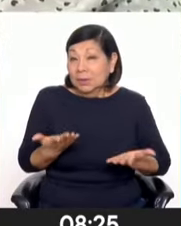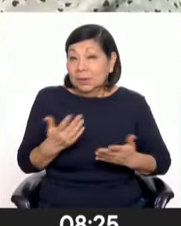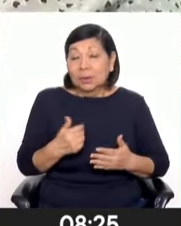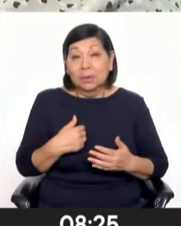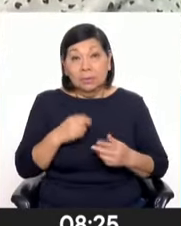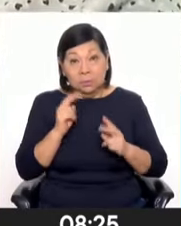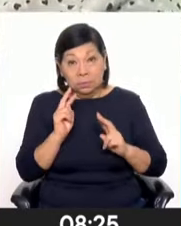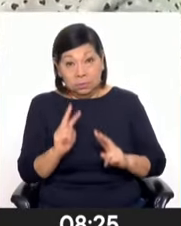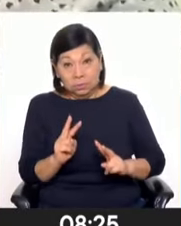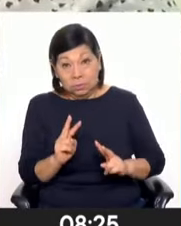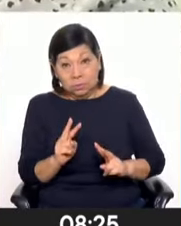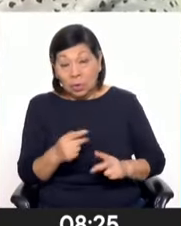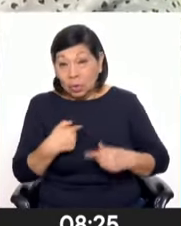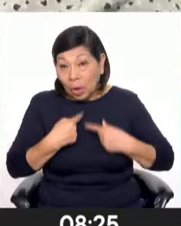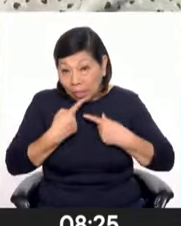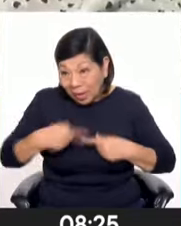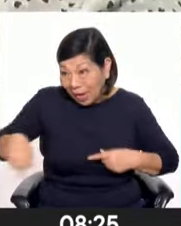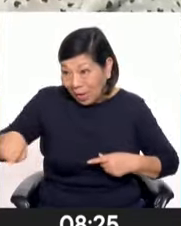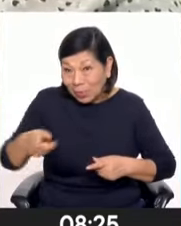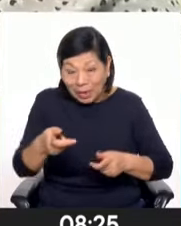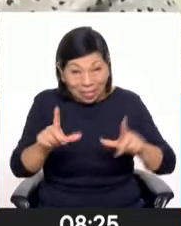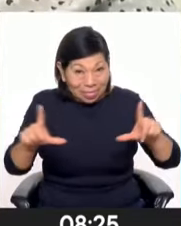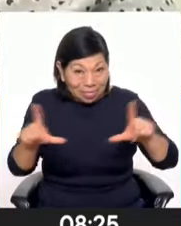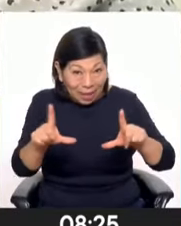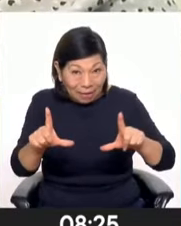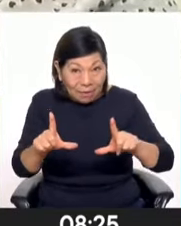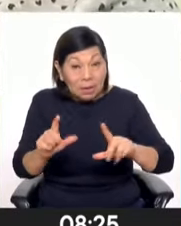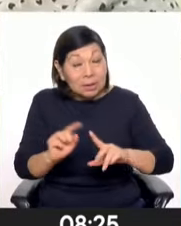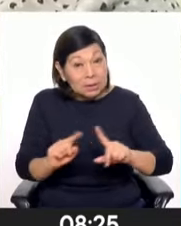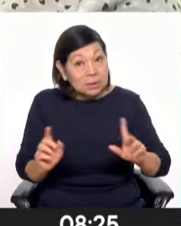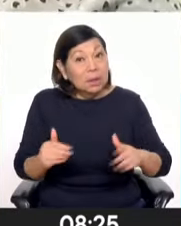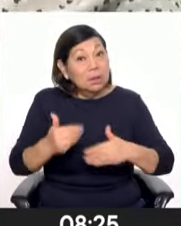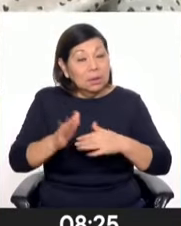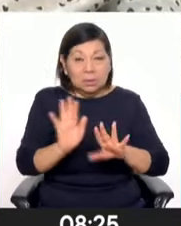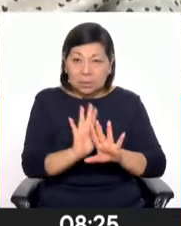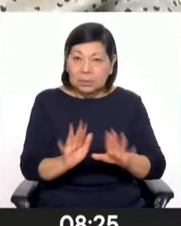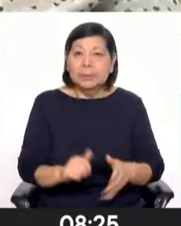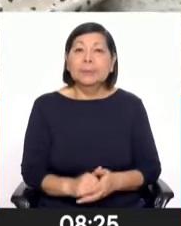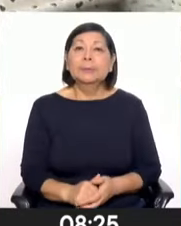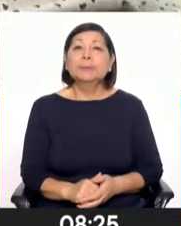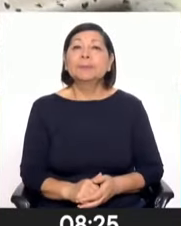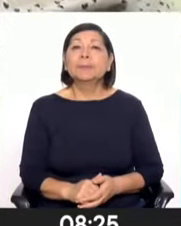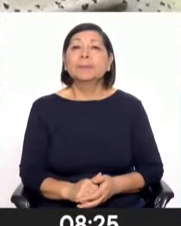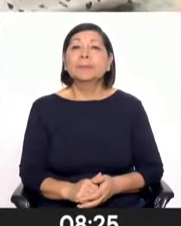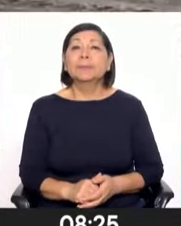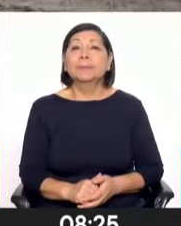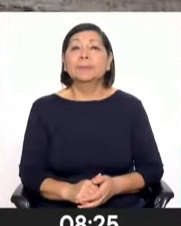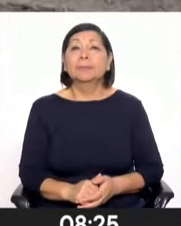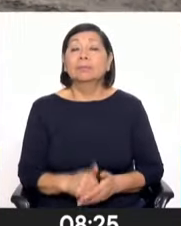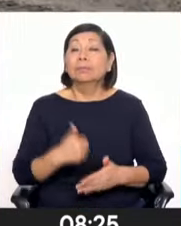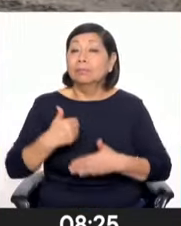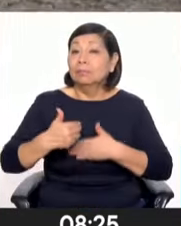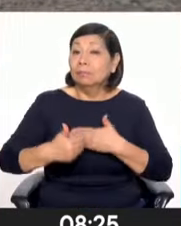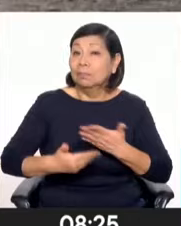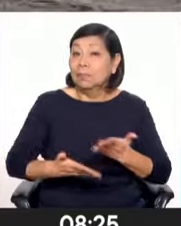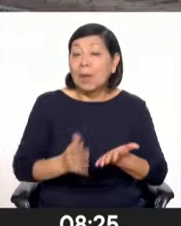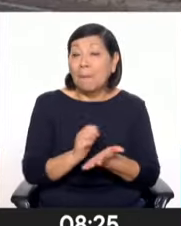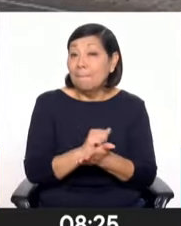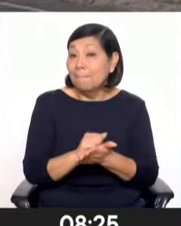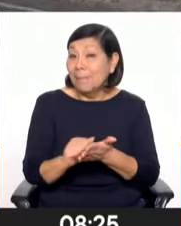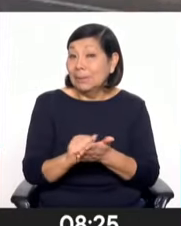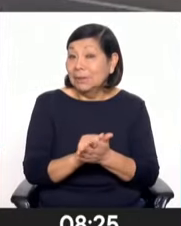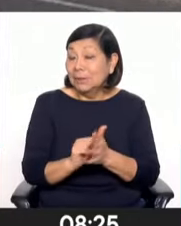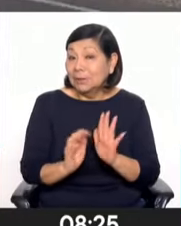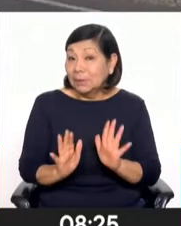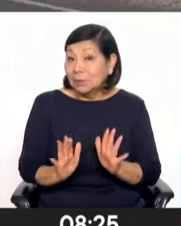alerta a través de los medios de comunicación va a impedir que esto prosiga. En el transcurso de los meses